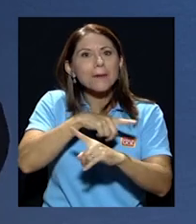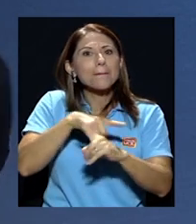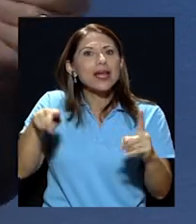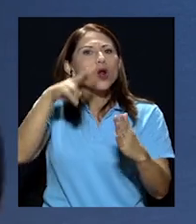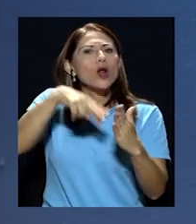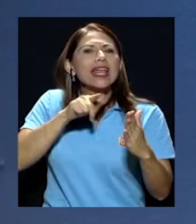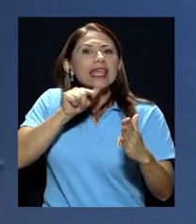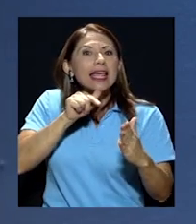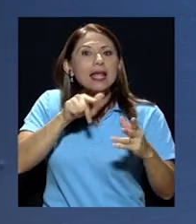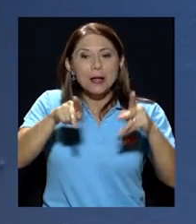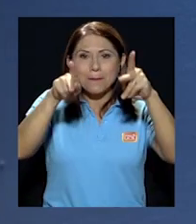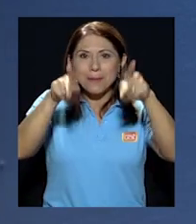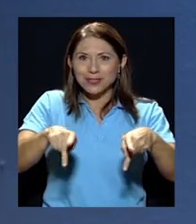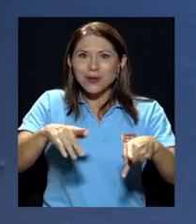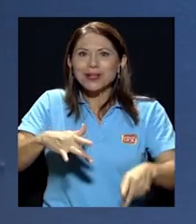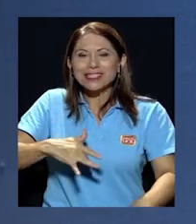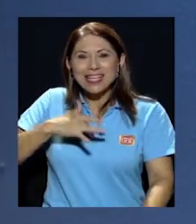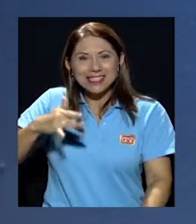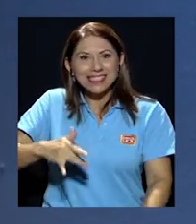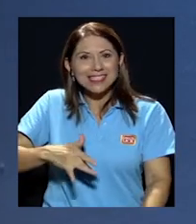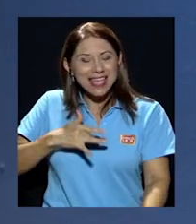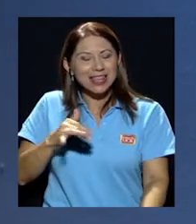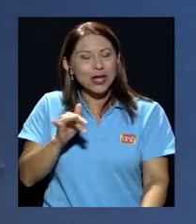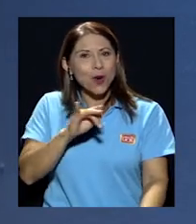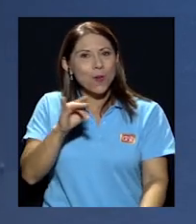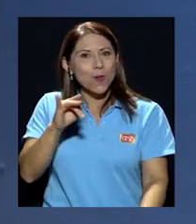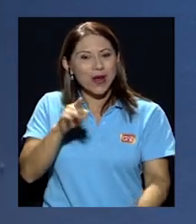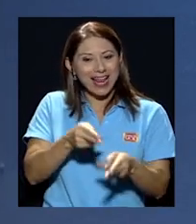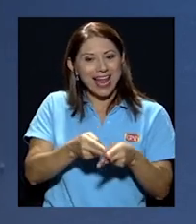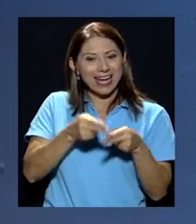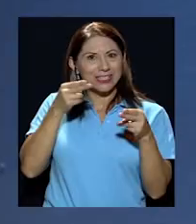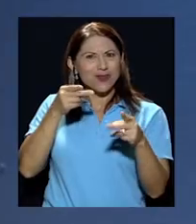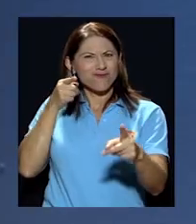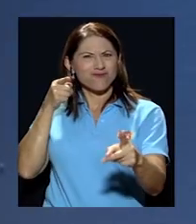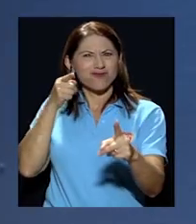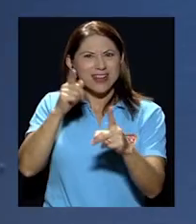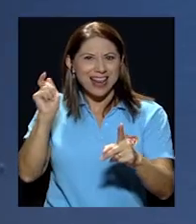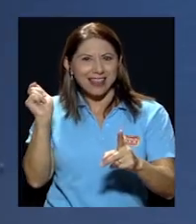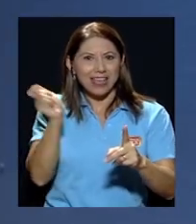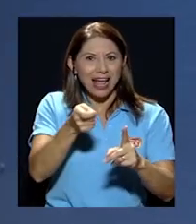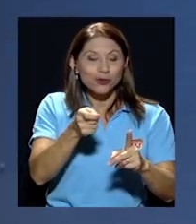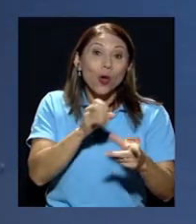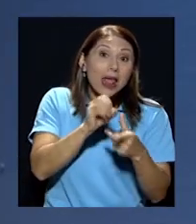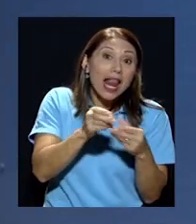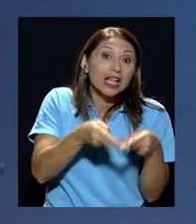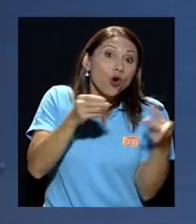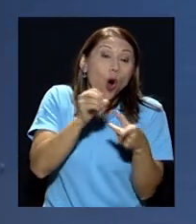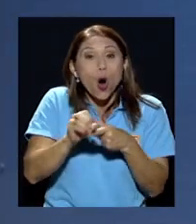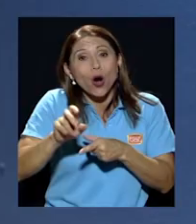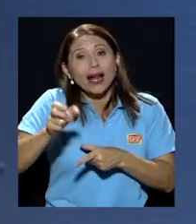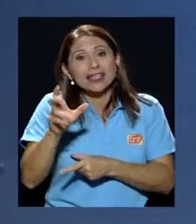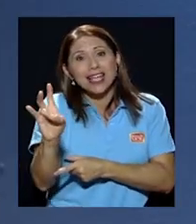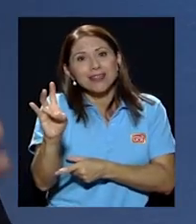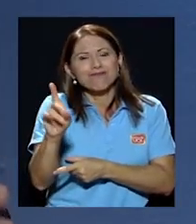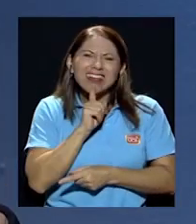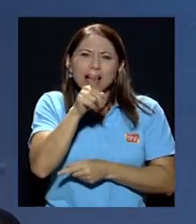sienten el latigazo, el latigazo de la Nación o de Canal 7, idealmente la Nación, porque uno